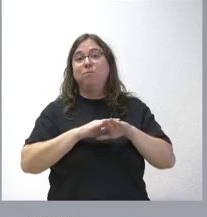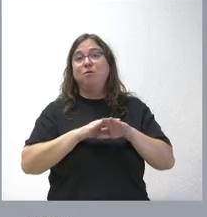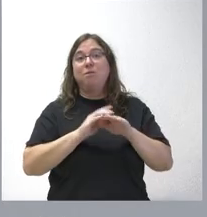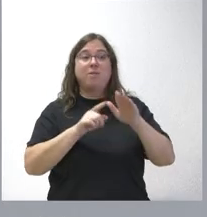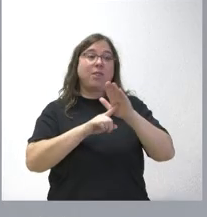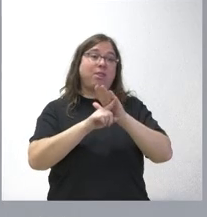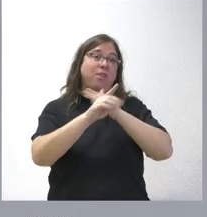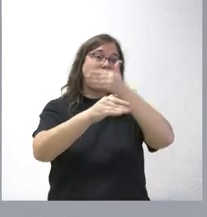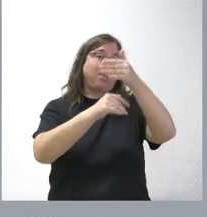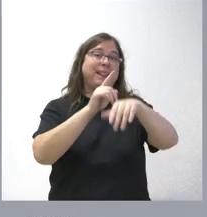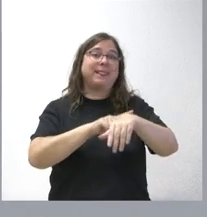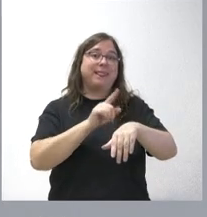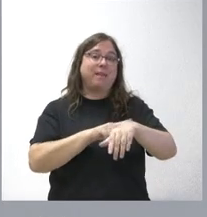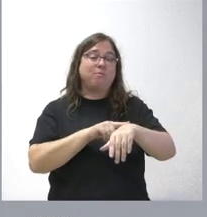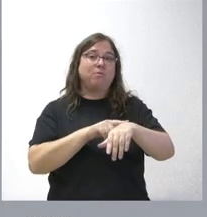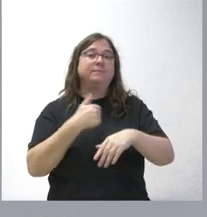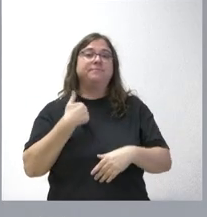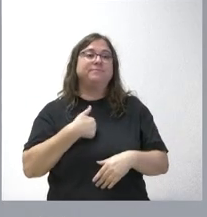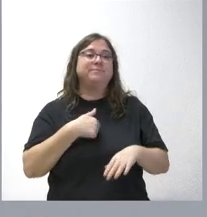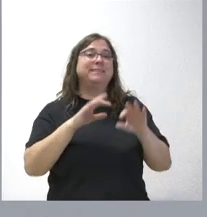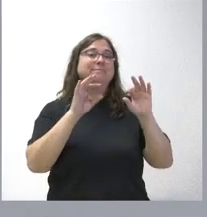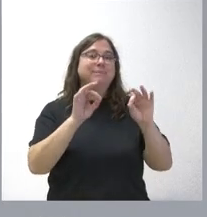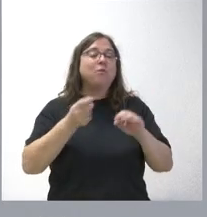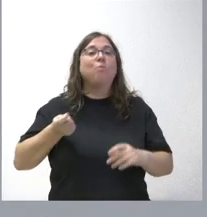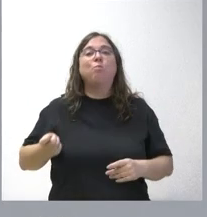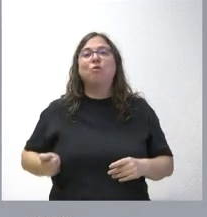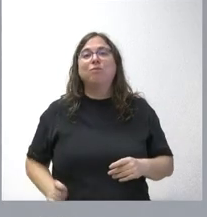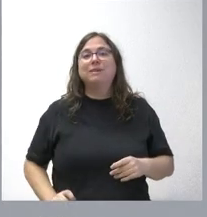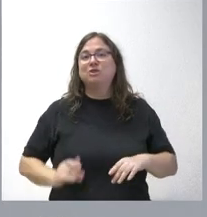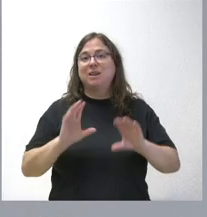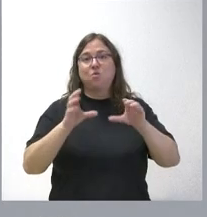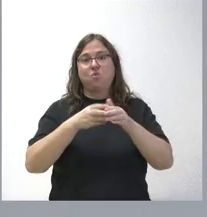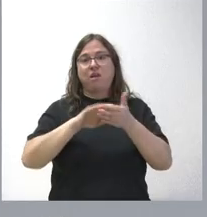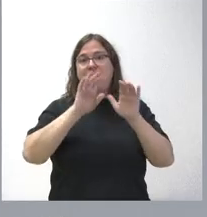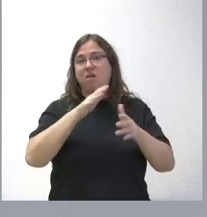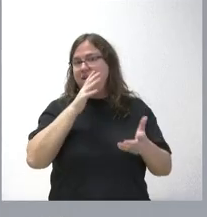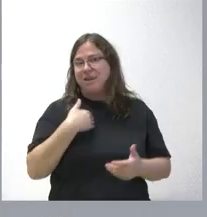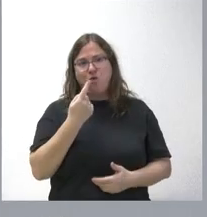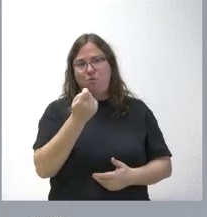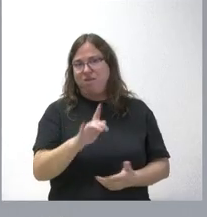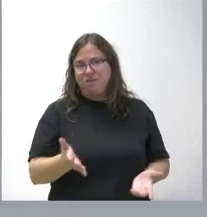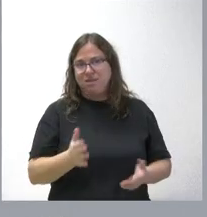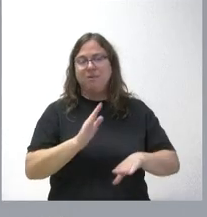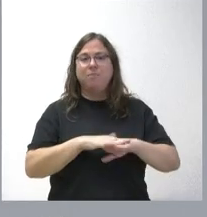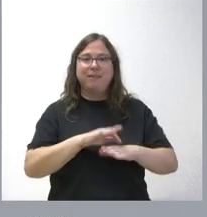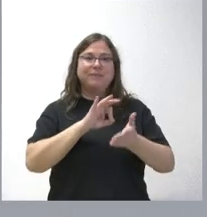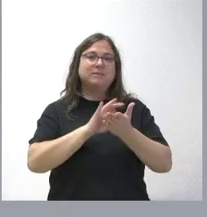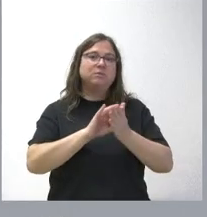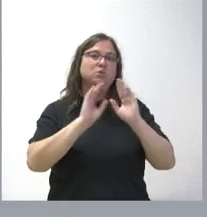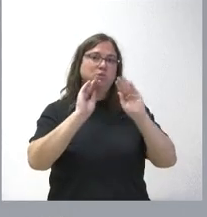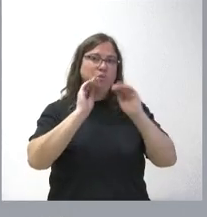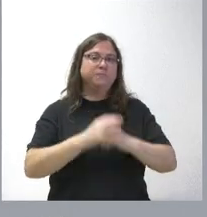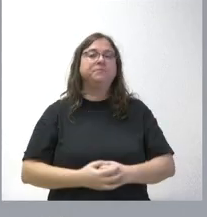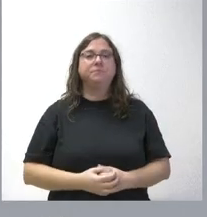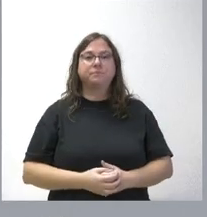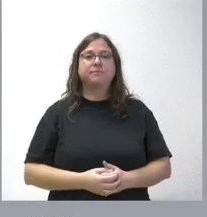evolución de los tiempos es una especialidad, una profesión que la Junta de Castilla y León ya no precisa para prestar sus servicios